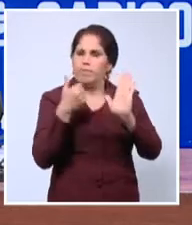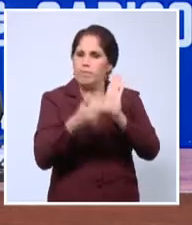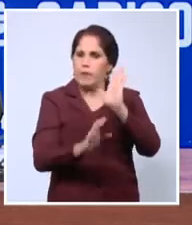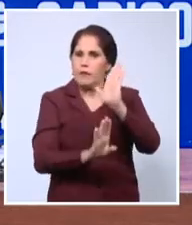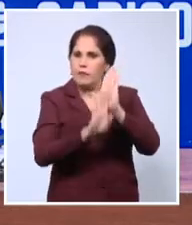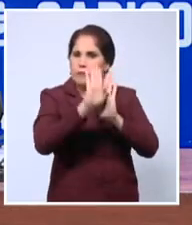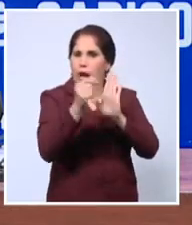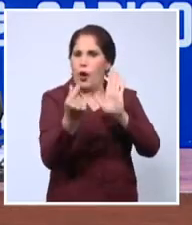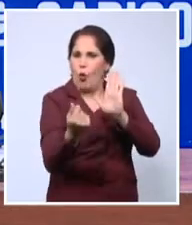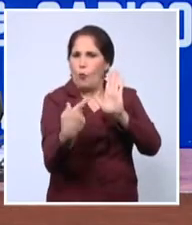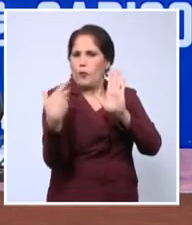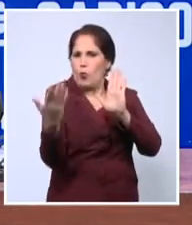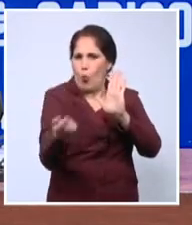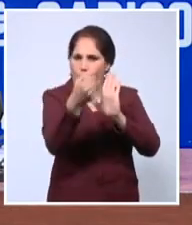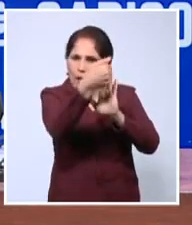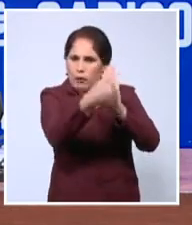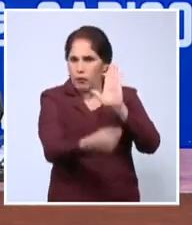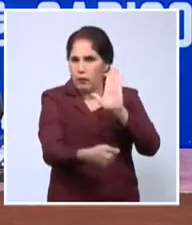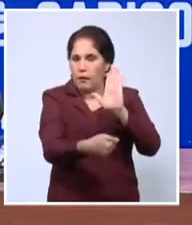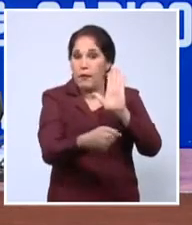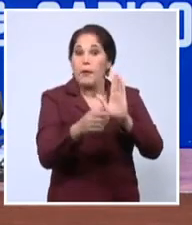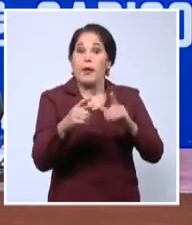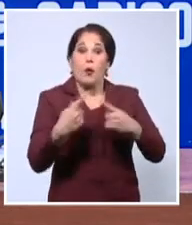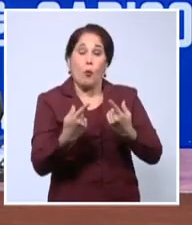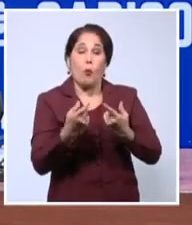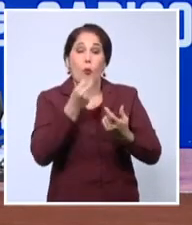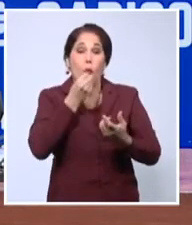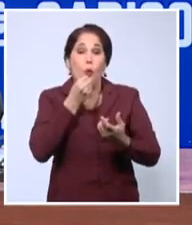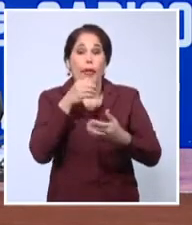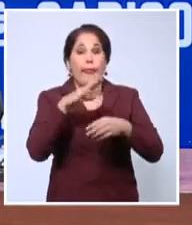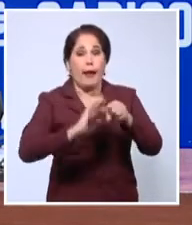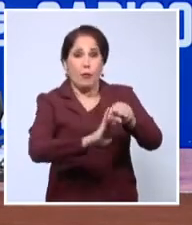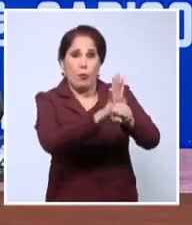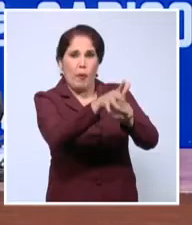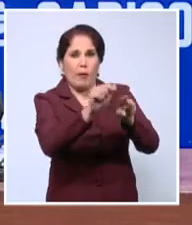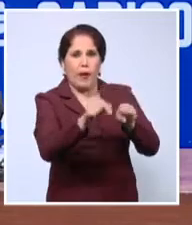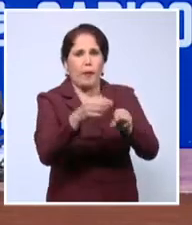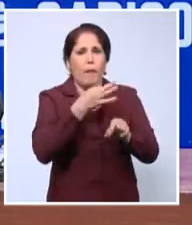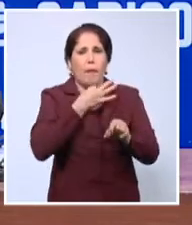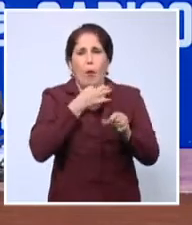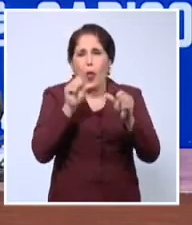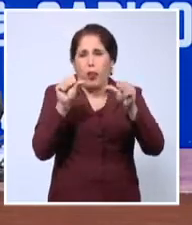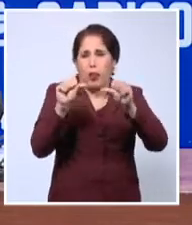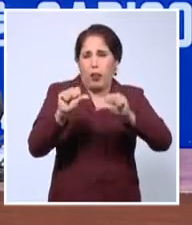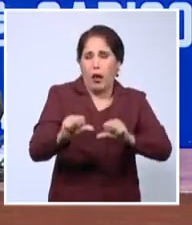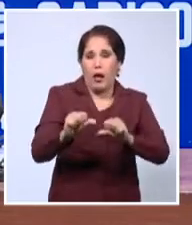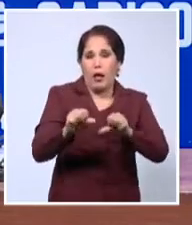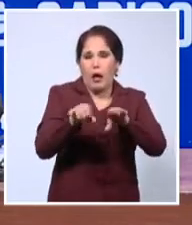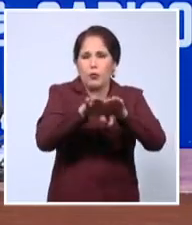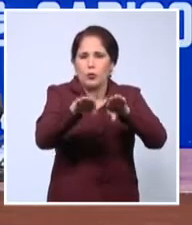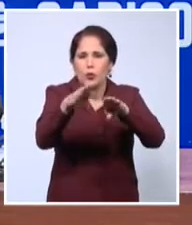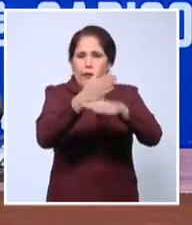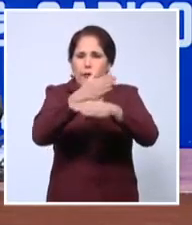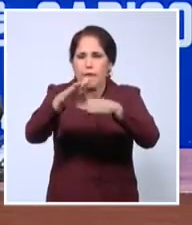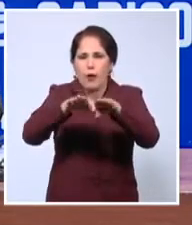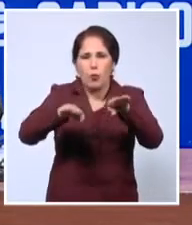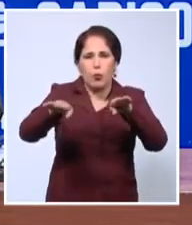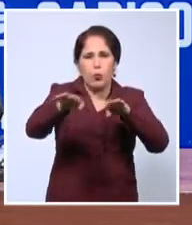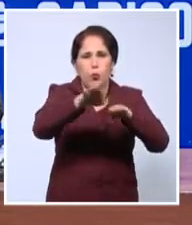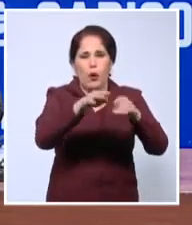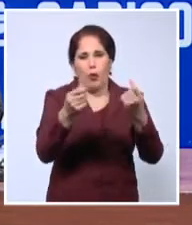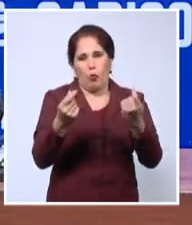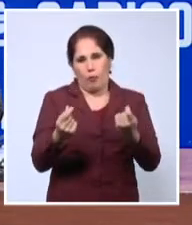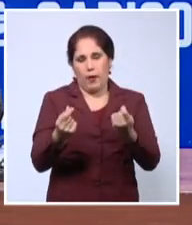económico y social ni los efectos multidimensionales de la pobreza, la desigualdad y la vulnerabilidad.